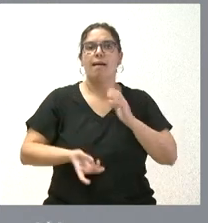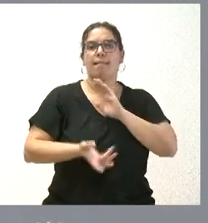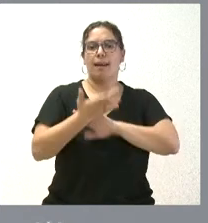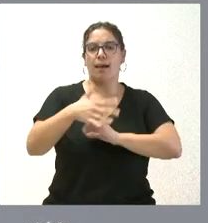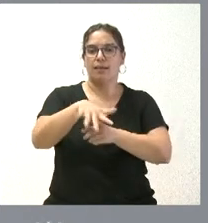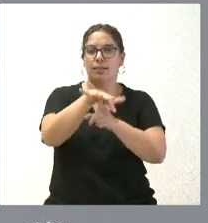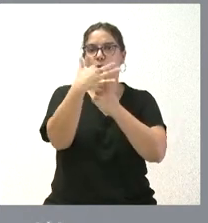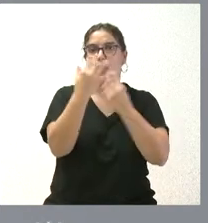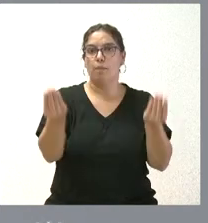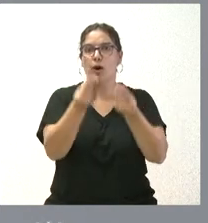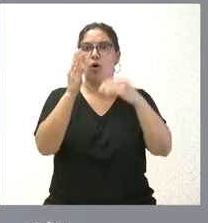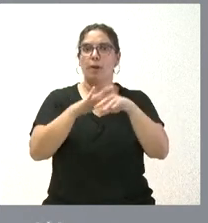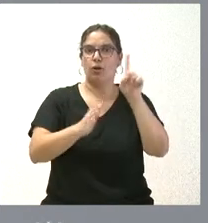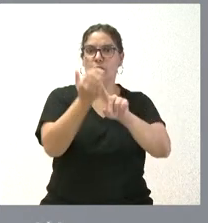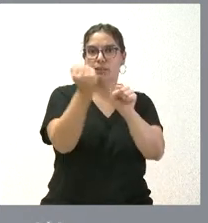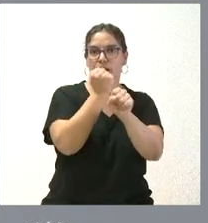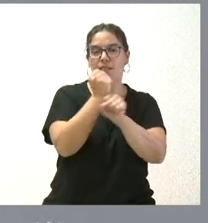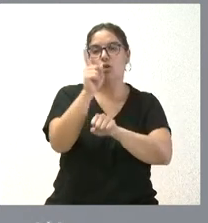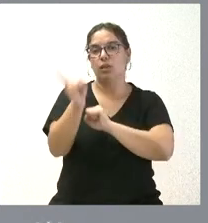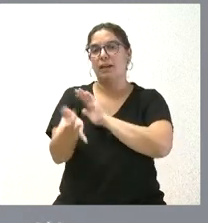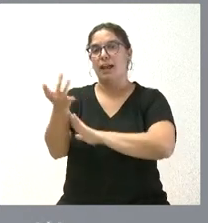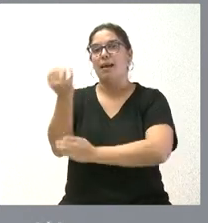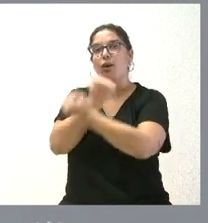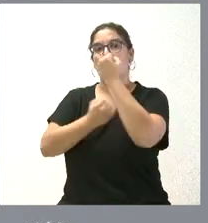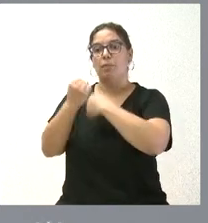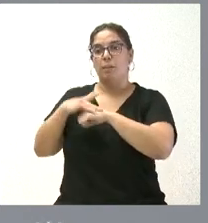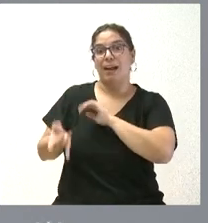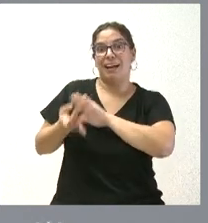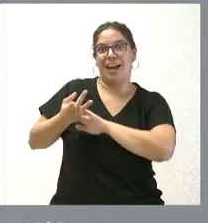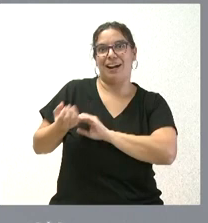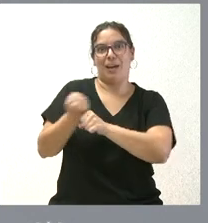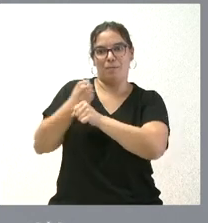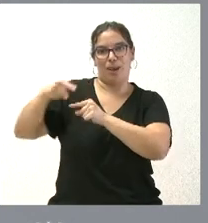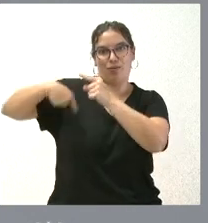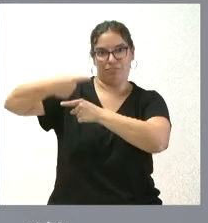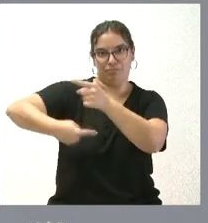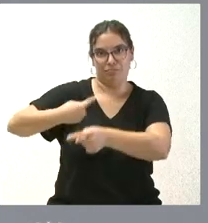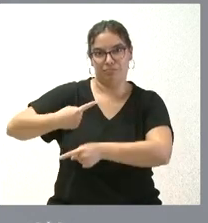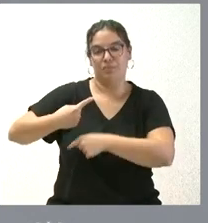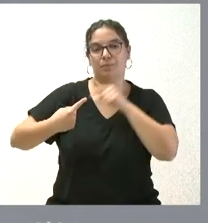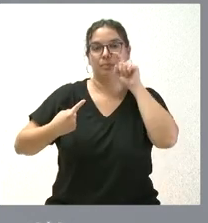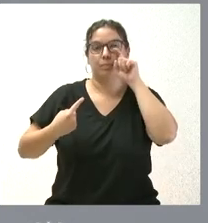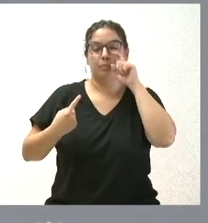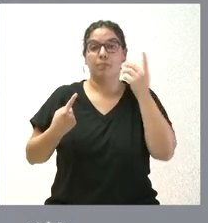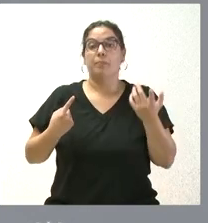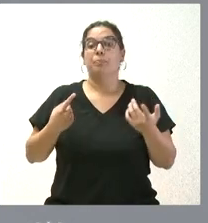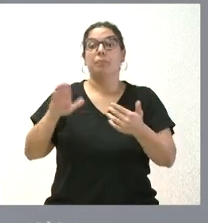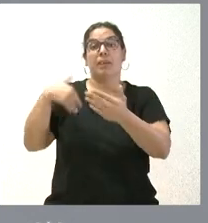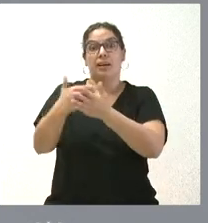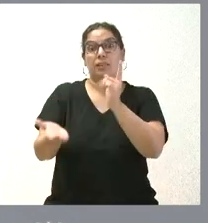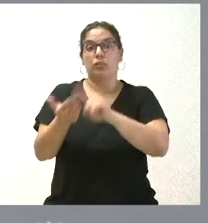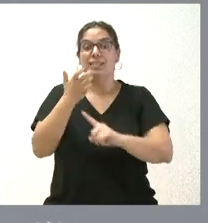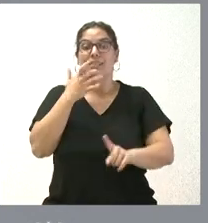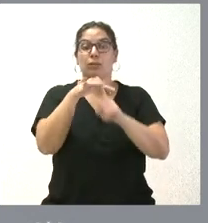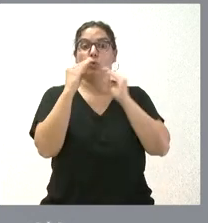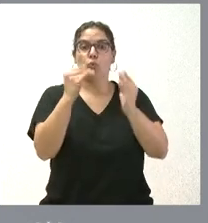y crear las condiciones económicas para que se cree empleo. Y también, entre esto se produce, si hay dificultades de vulnerabilidad social